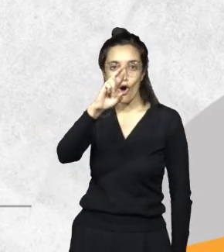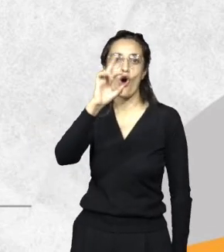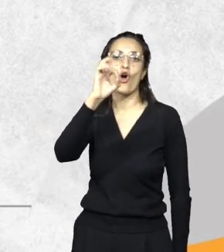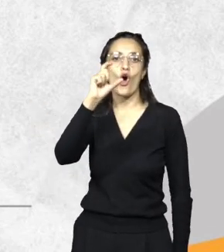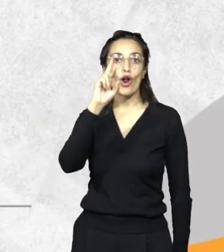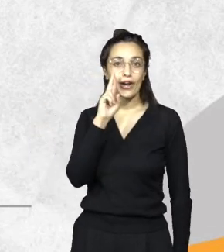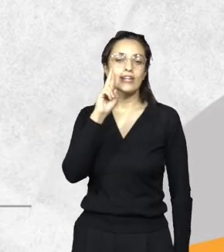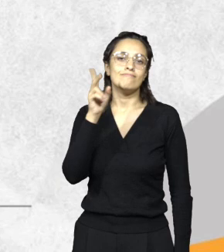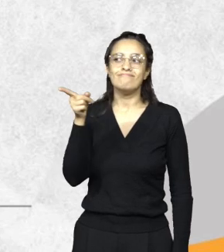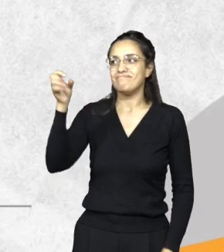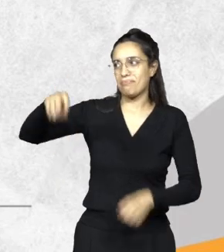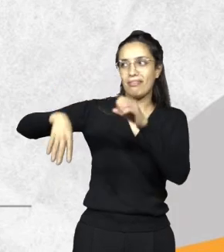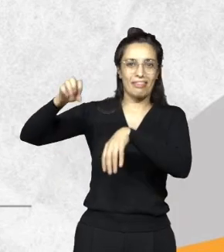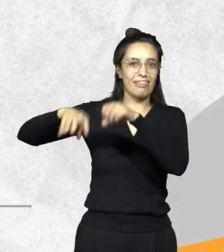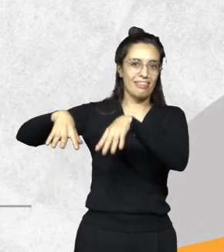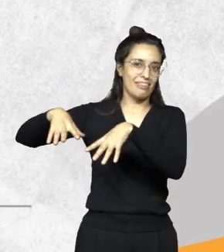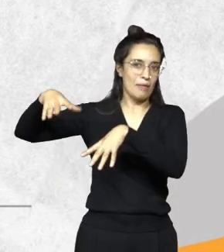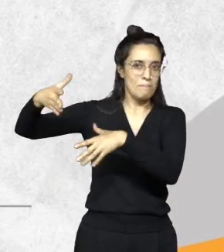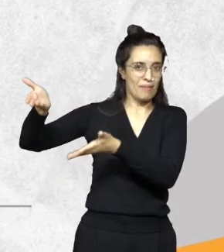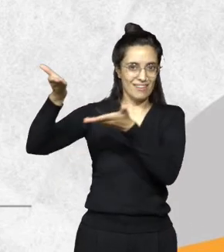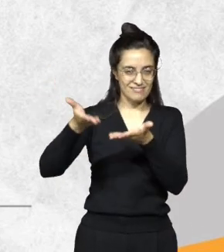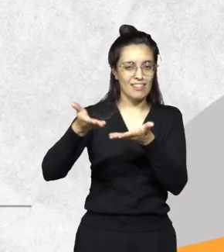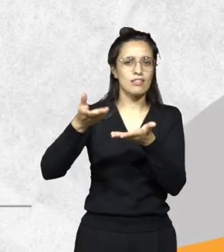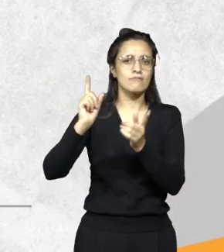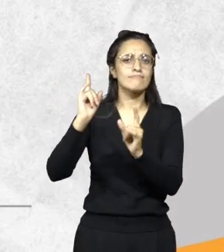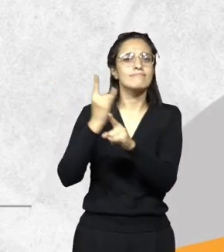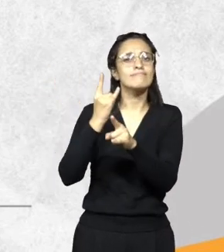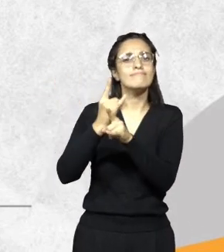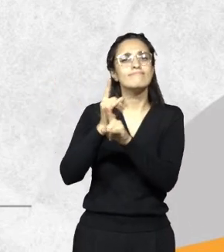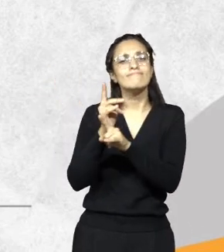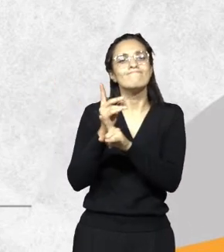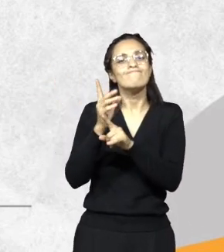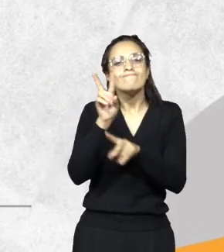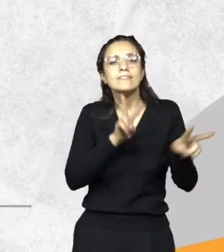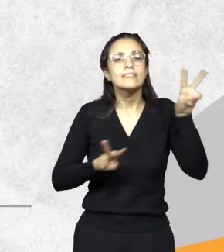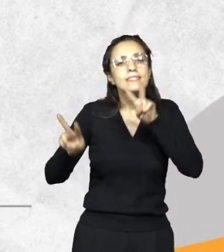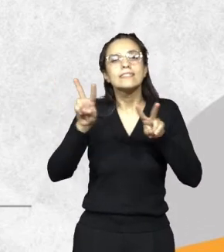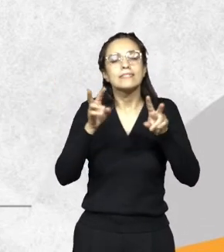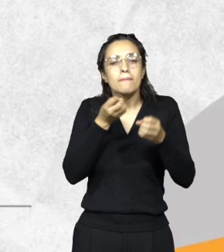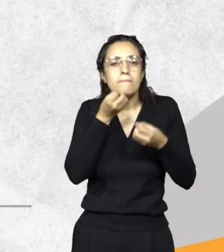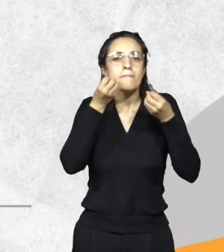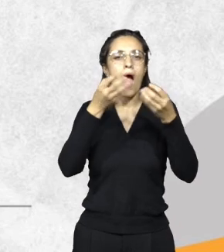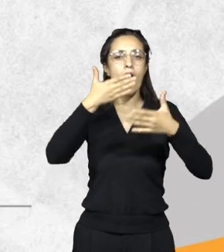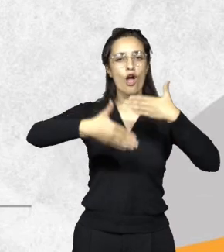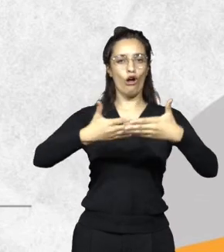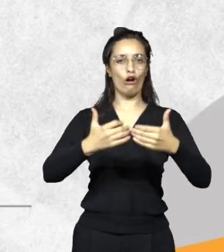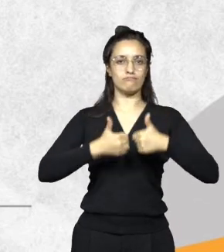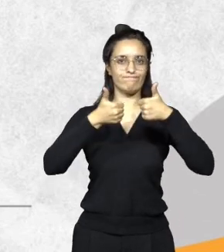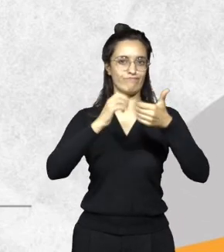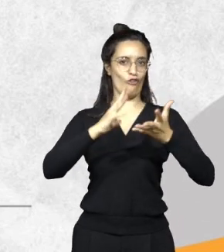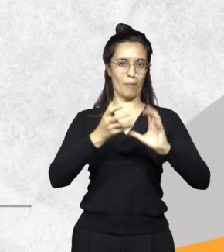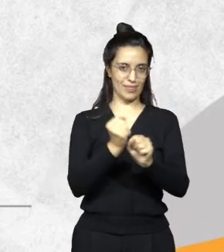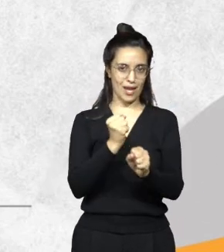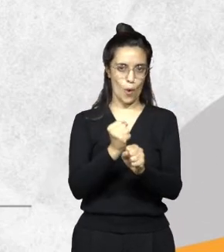mencionando, siempre buscando mejorar y optimizar la manera de trabajo. Con el CEPRO firmamos un acuerdo,